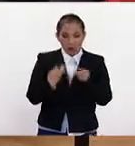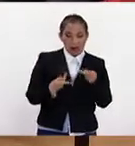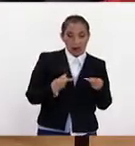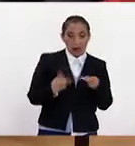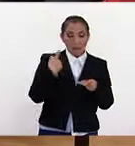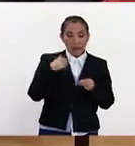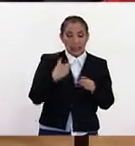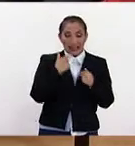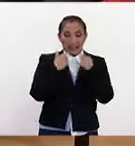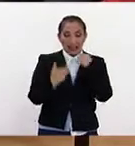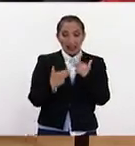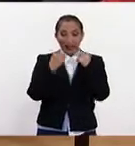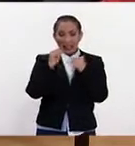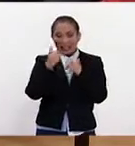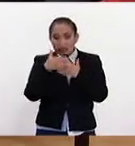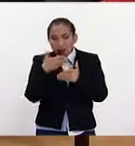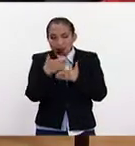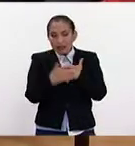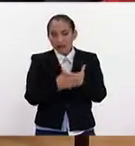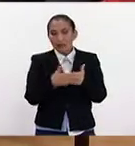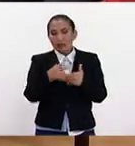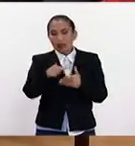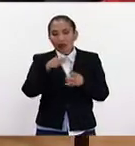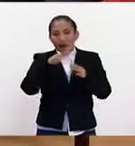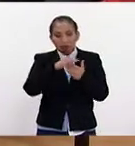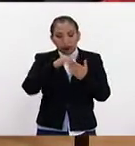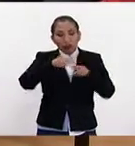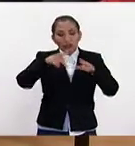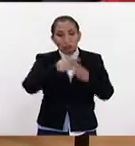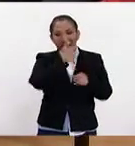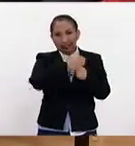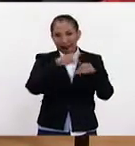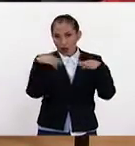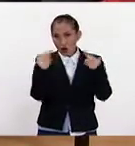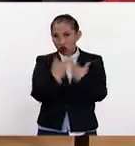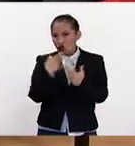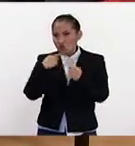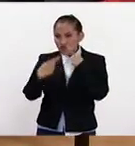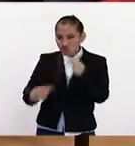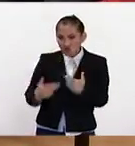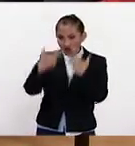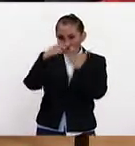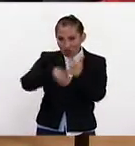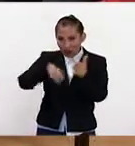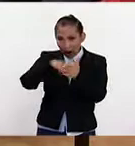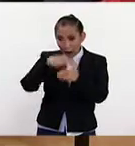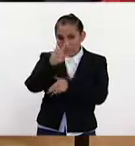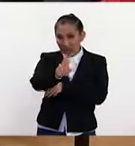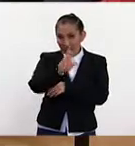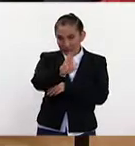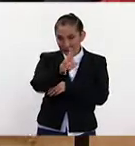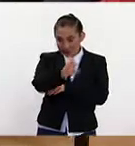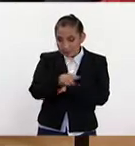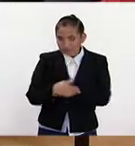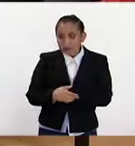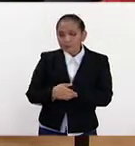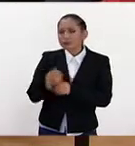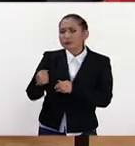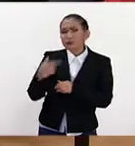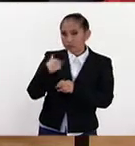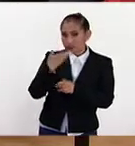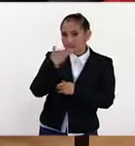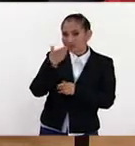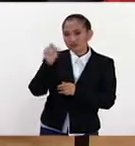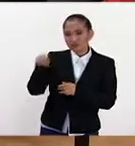negociar. Como decías, estamos a punto de entrar en una mesa otra vez de la sexta ronda de renegociación del telecomercio el próximo martes. Y es